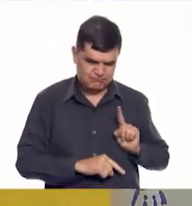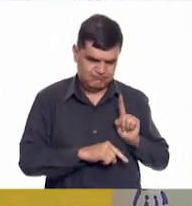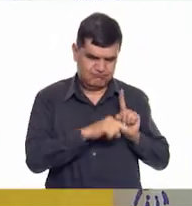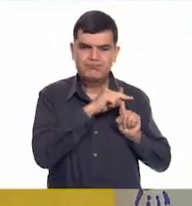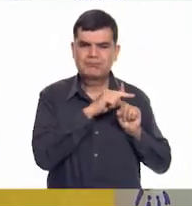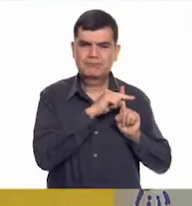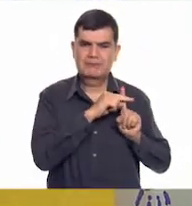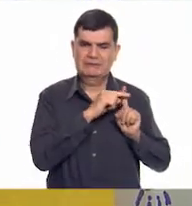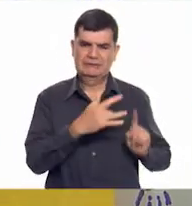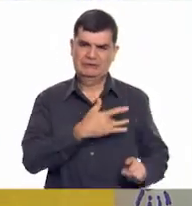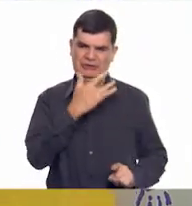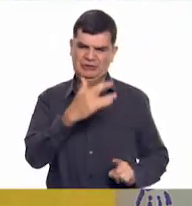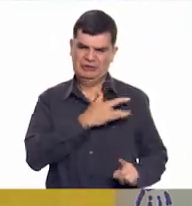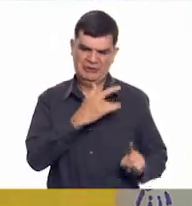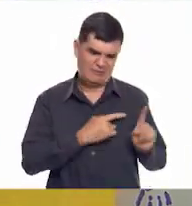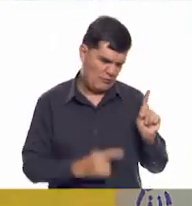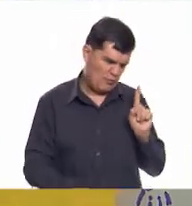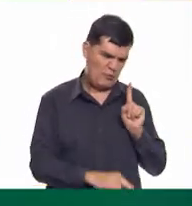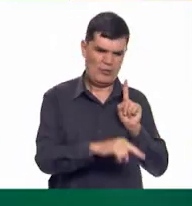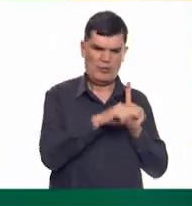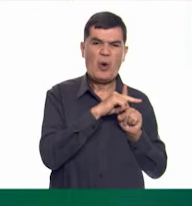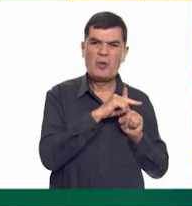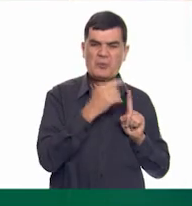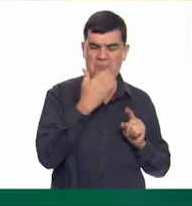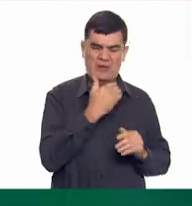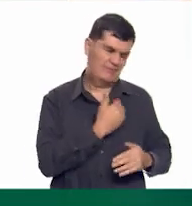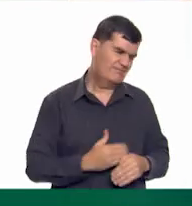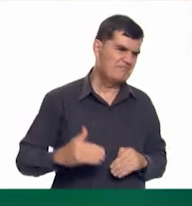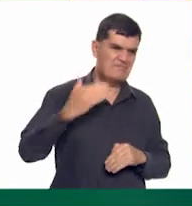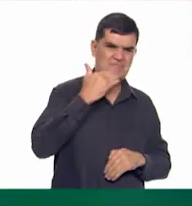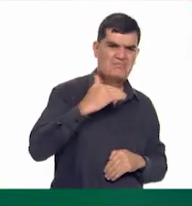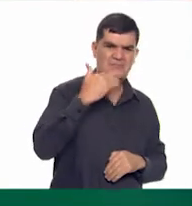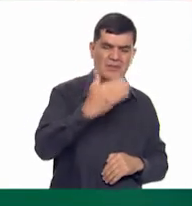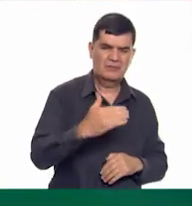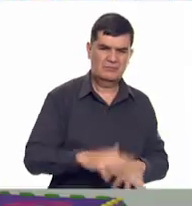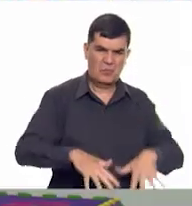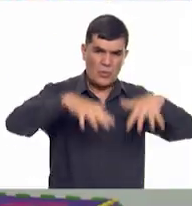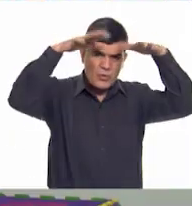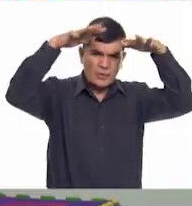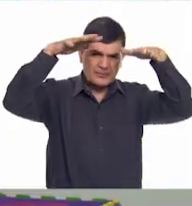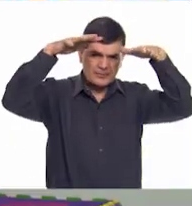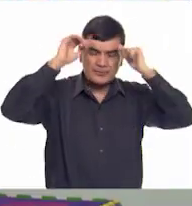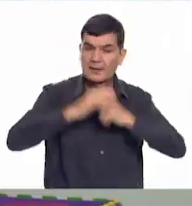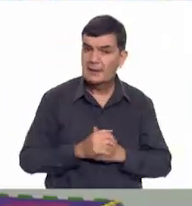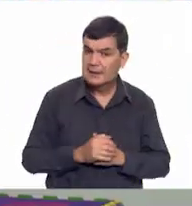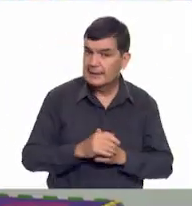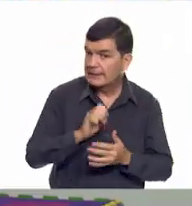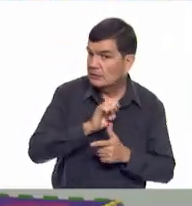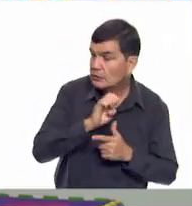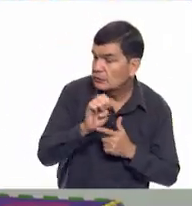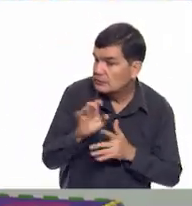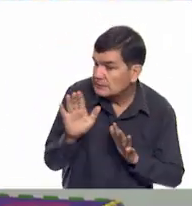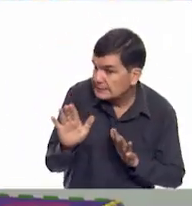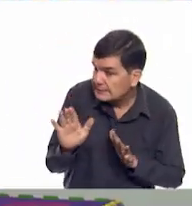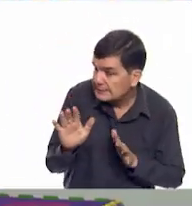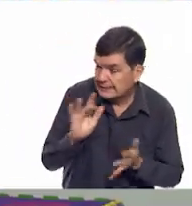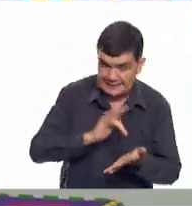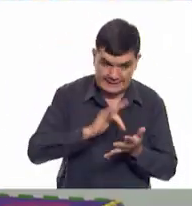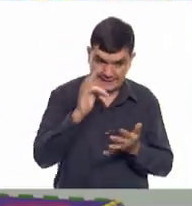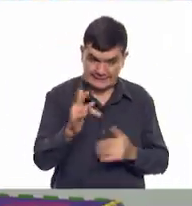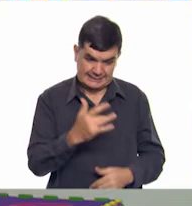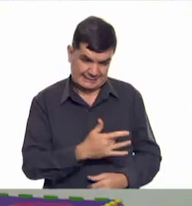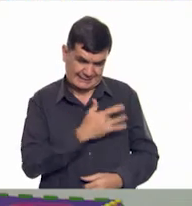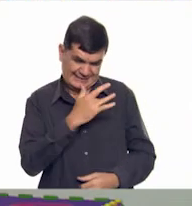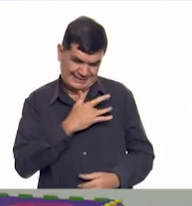social, ¡wow! ¡Crecieron! A ver, a ver, ver. Entonces, gracias a los